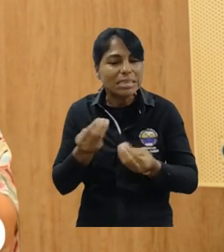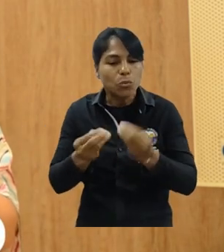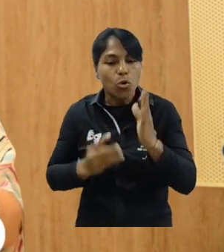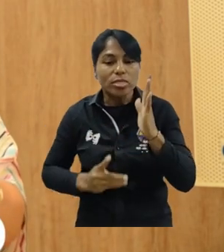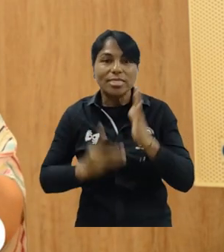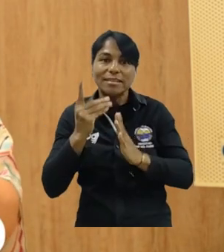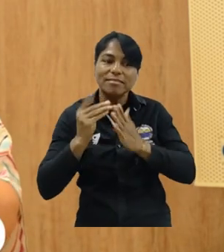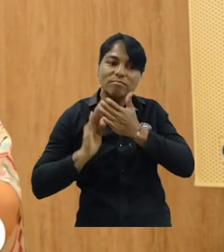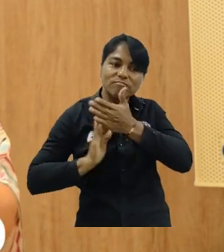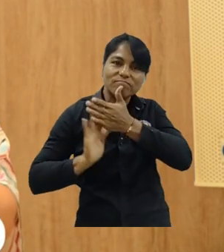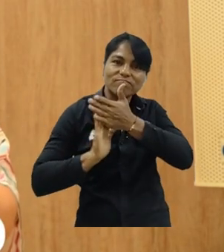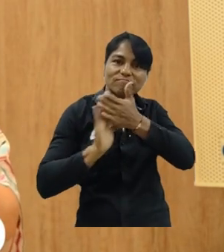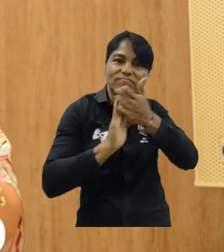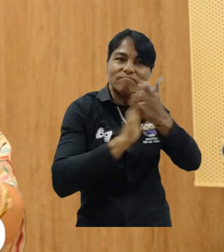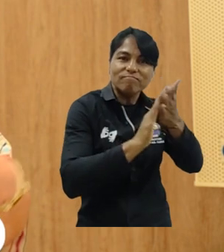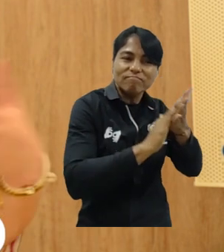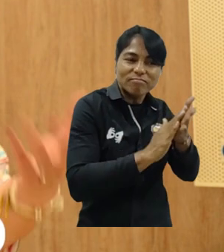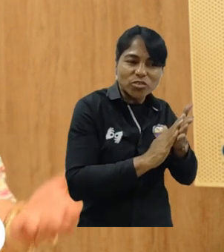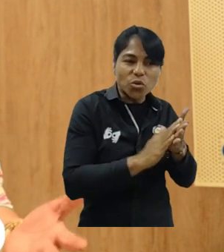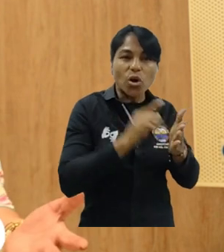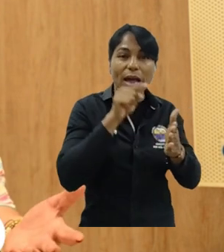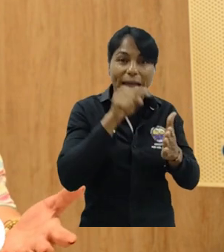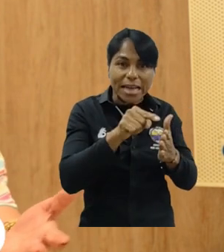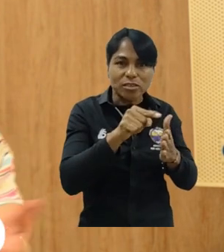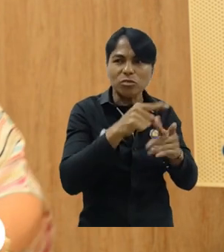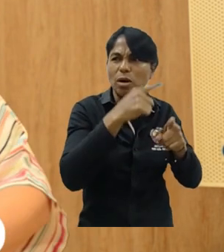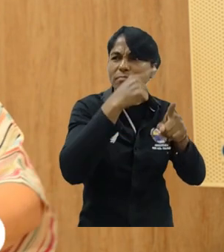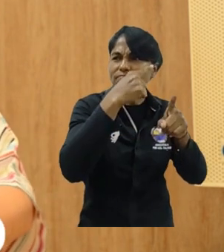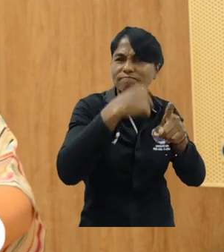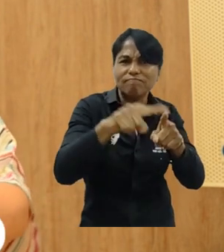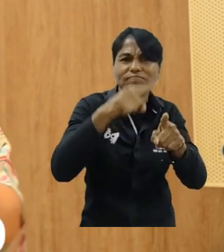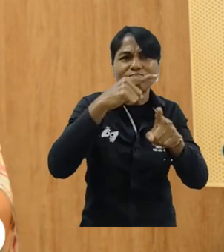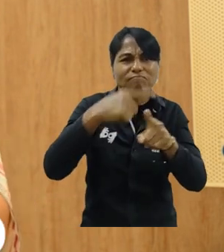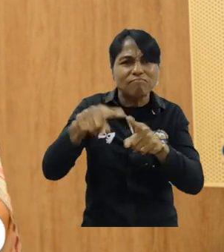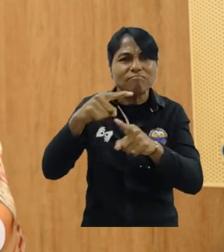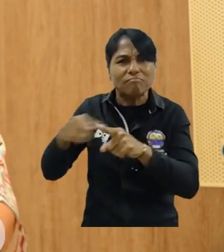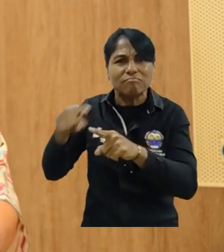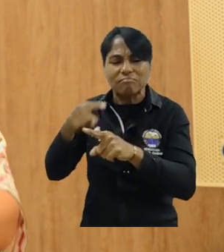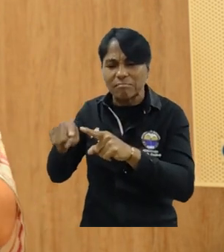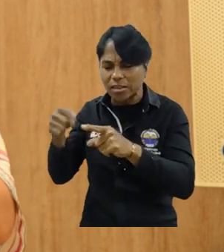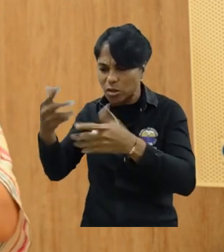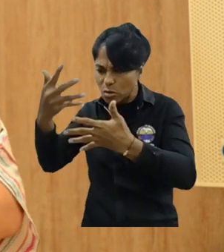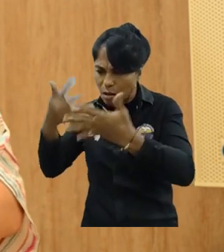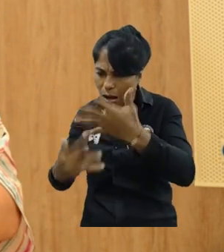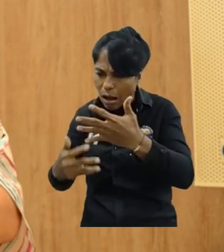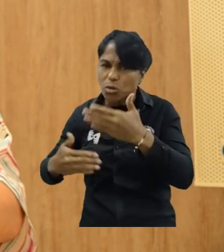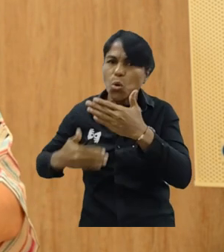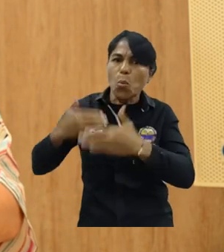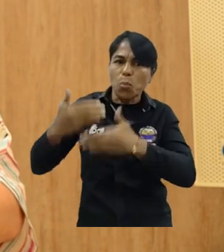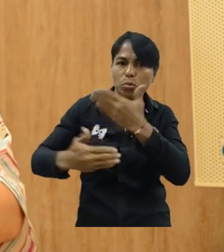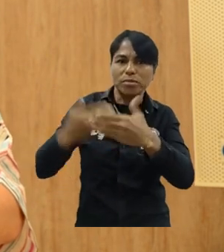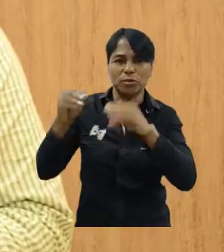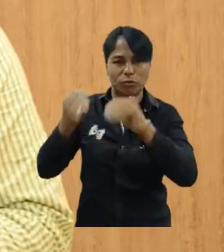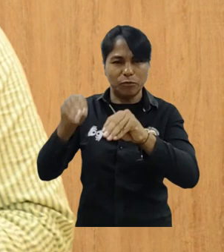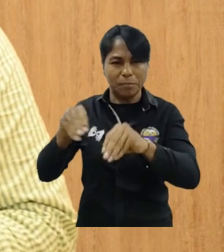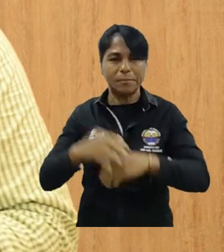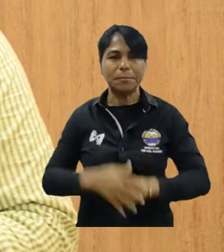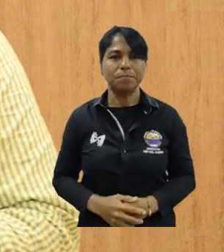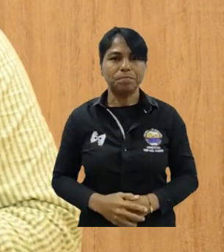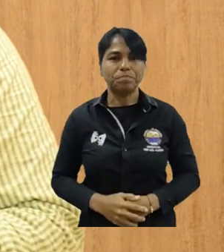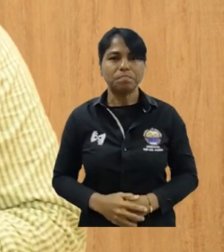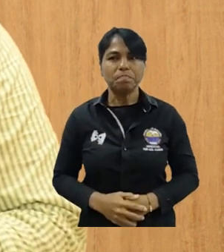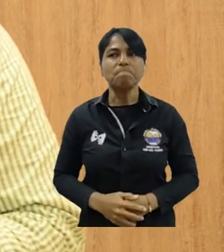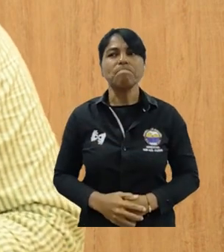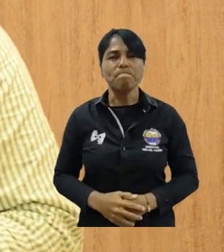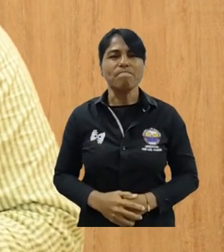conciliación como mecanismo, pero existen también otros dentro de los cuales hemos confluido en estos procesos formativos. Todavía